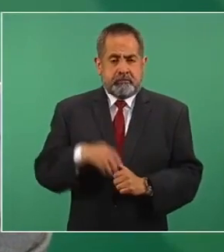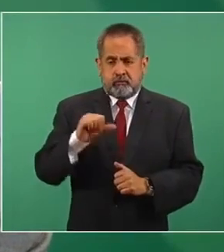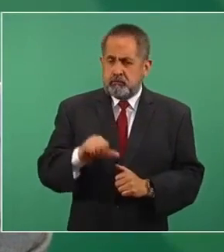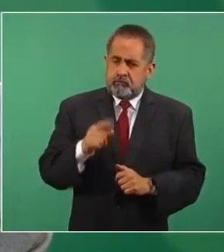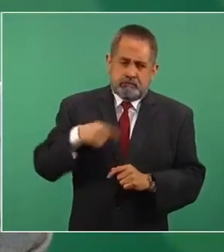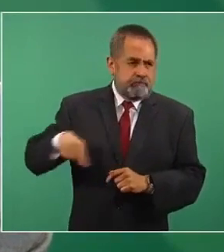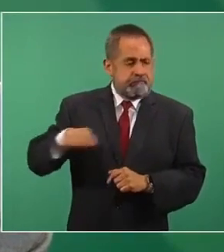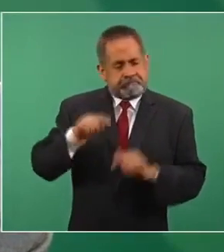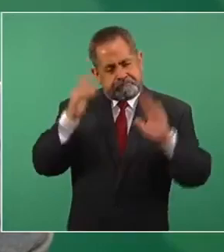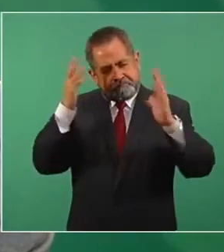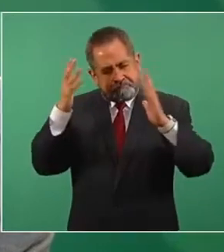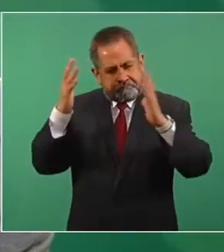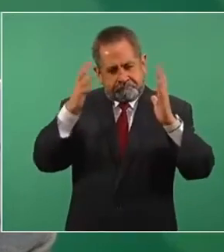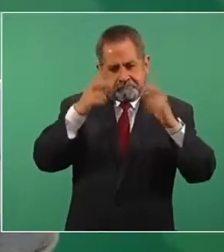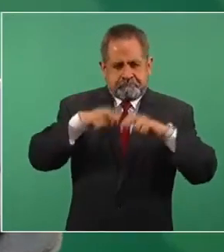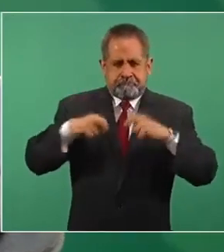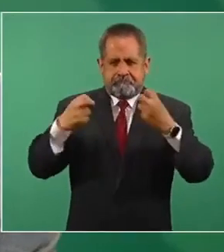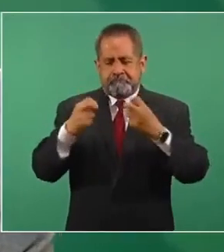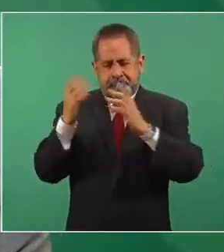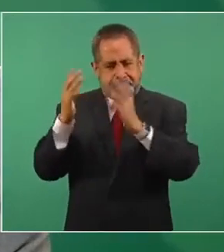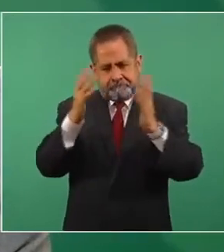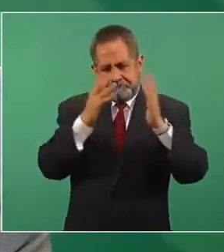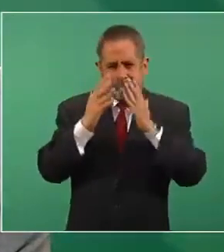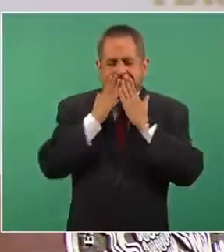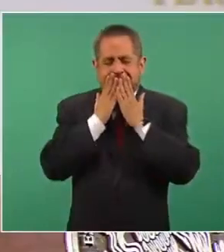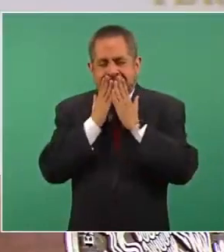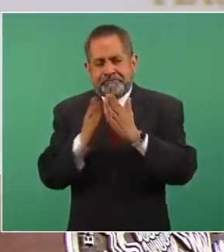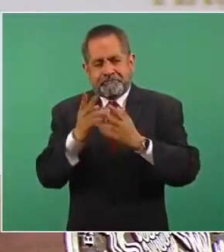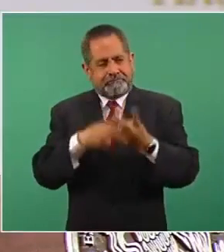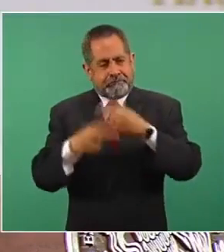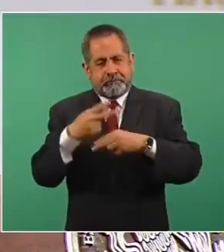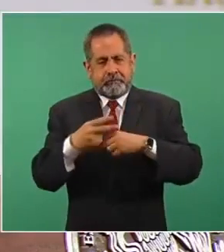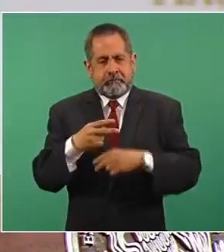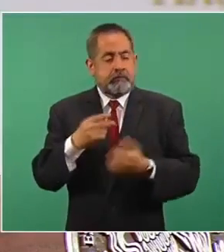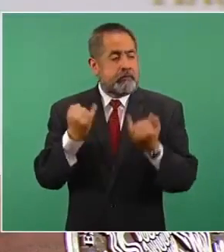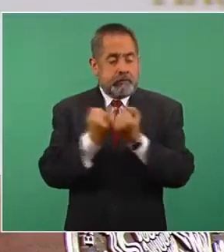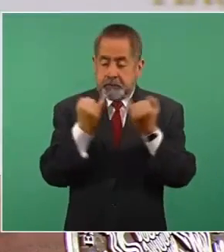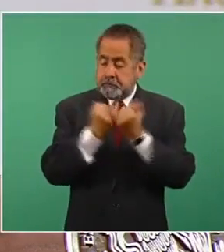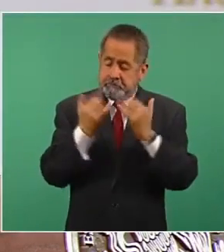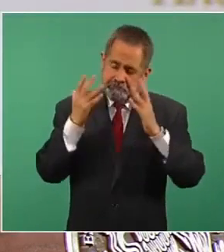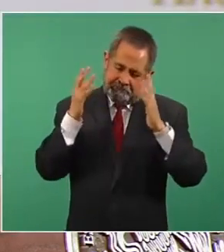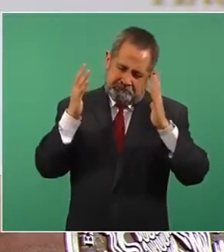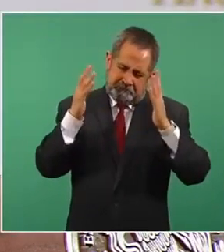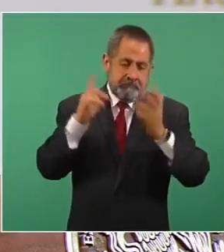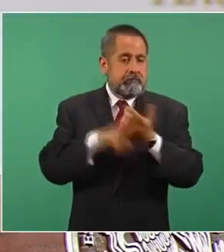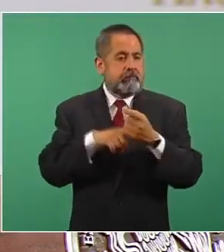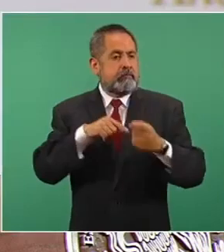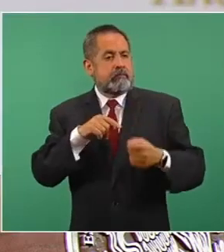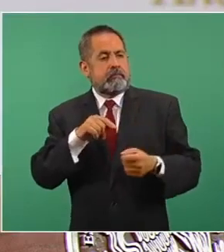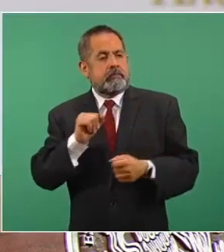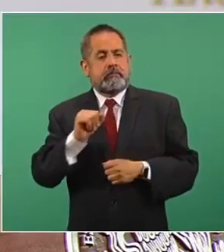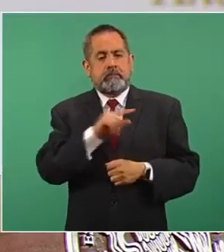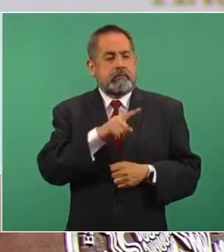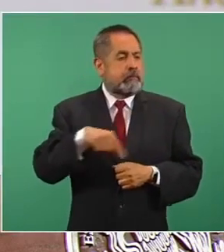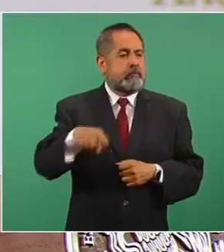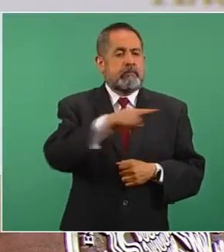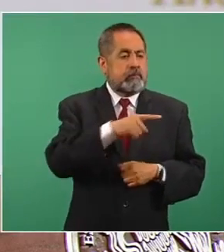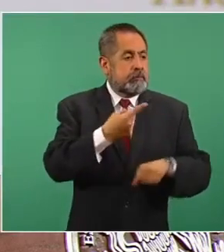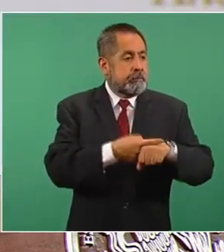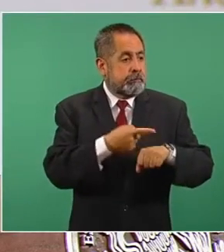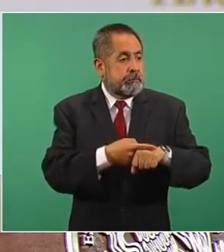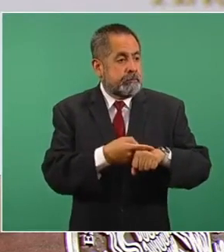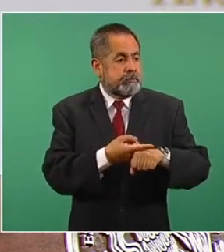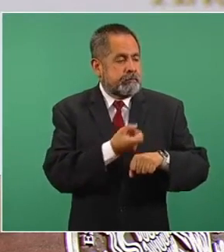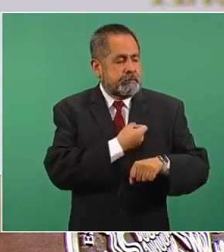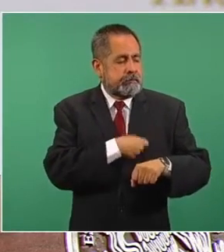aplaudimos por eso, como le tenemos que aplaudir a todos los que salen de